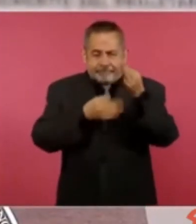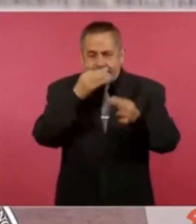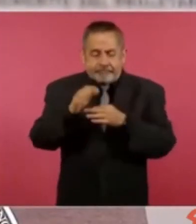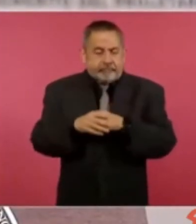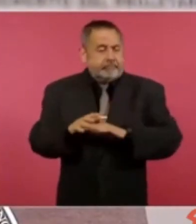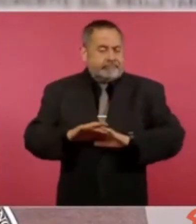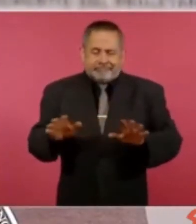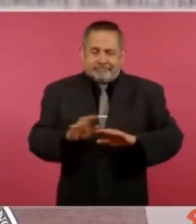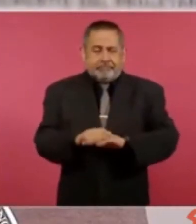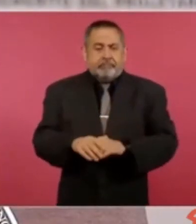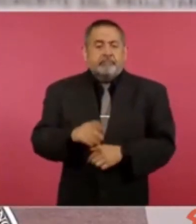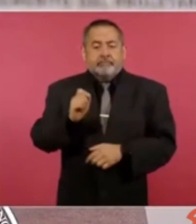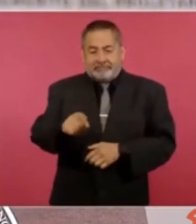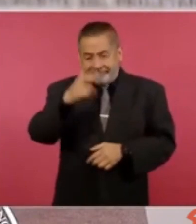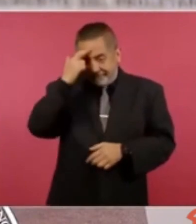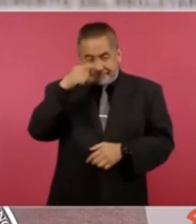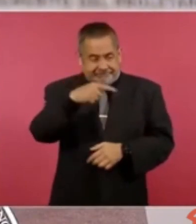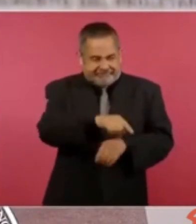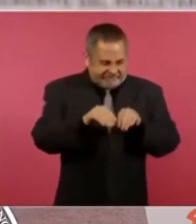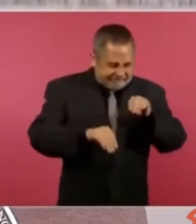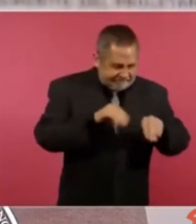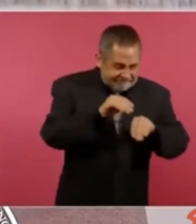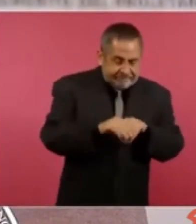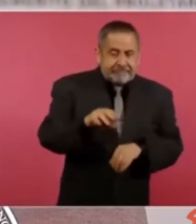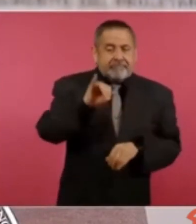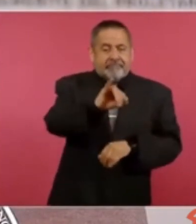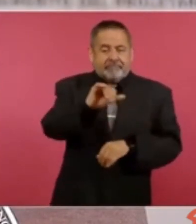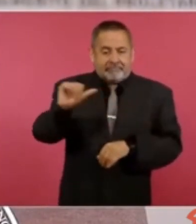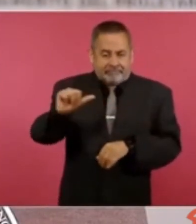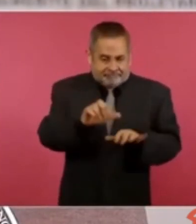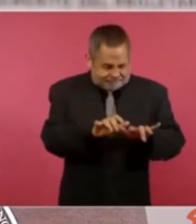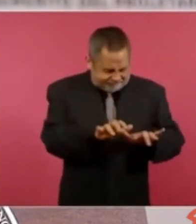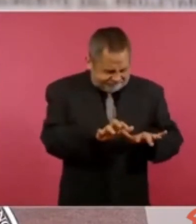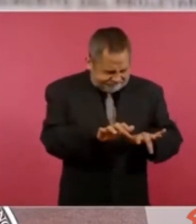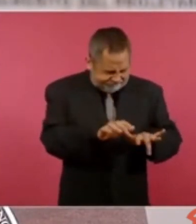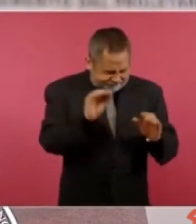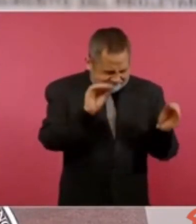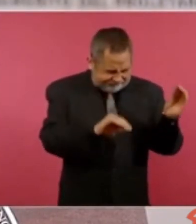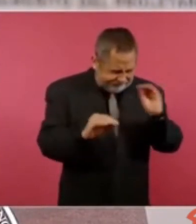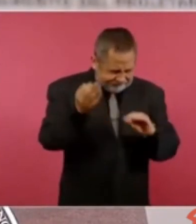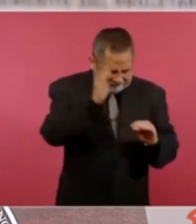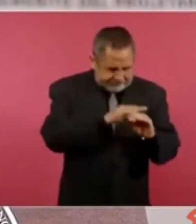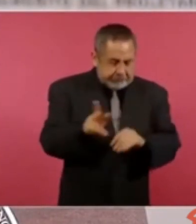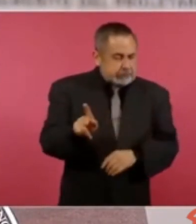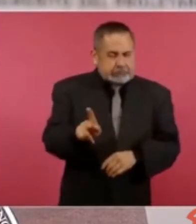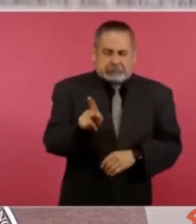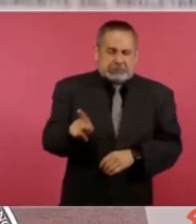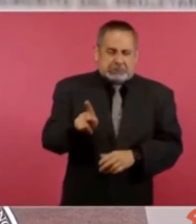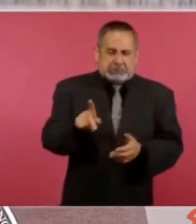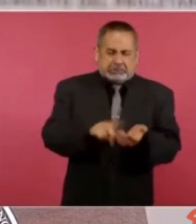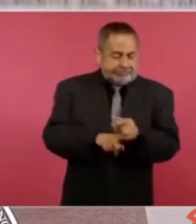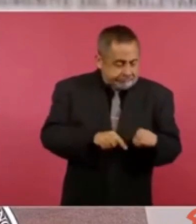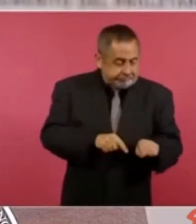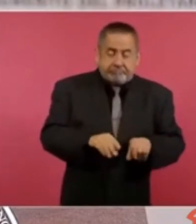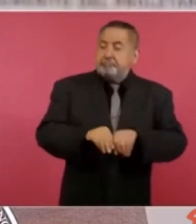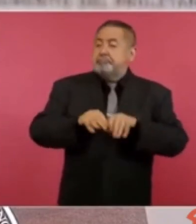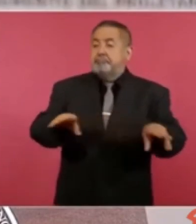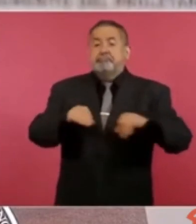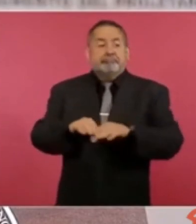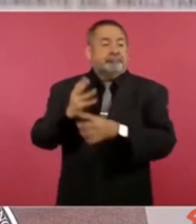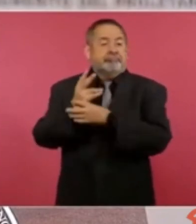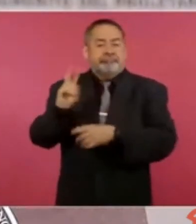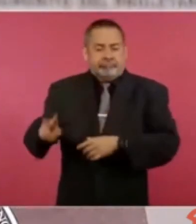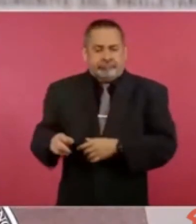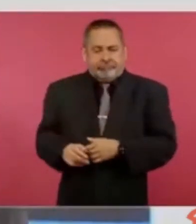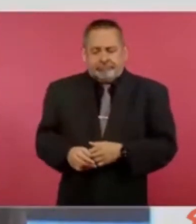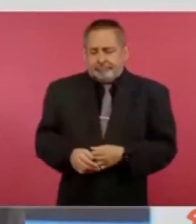la inteligencia artificial para armar fraudes, usando este tipo de información, pero ¿saben qué llama la atención? Que un